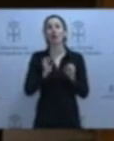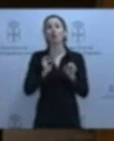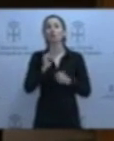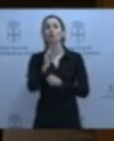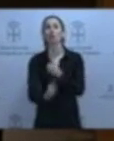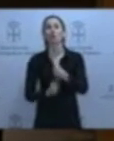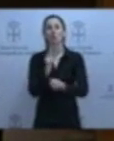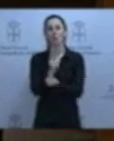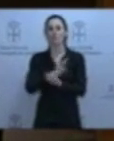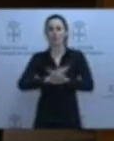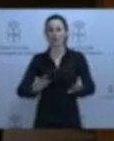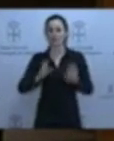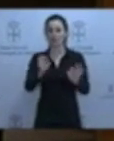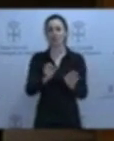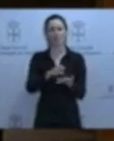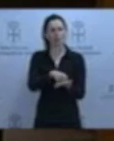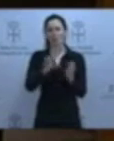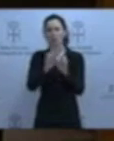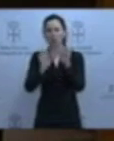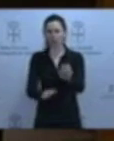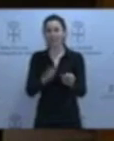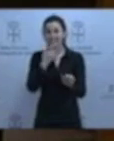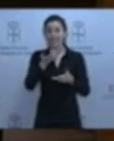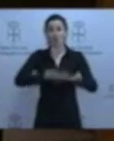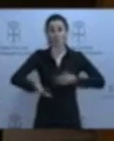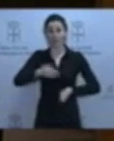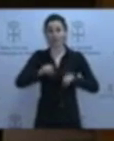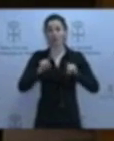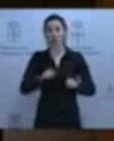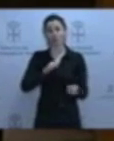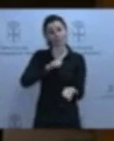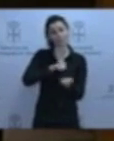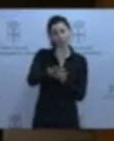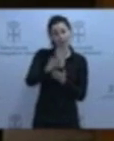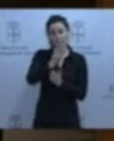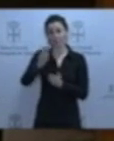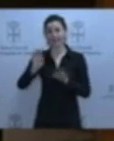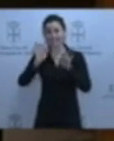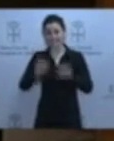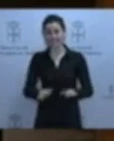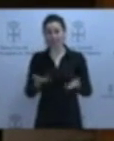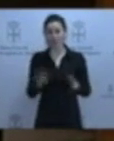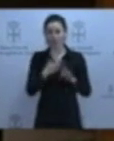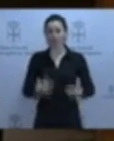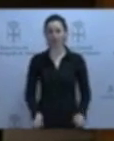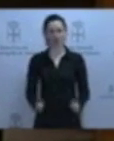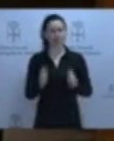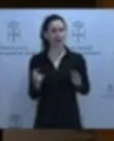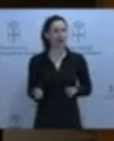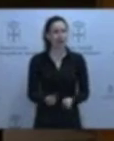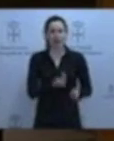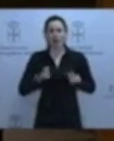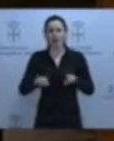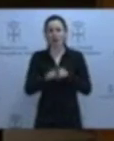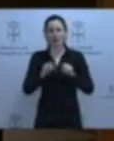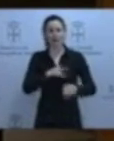Y está claro que usted se enfrentaba a un dilema. Si usted cooperaba y desbancábamos al Partido Popular del Senado, daba la sensación de que